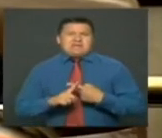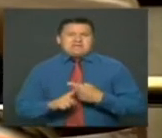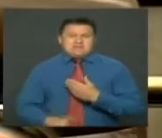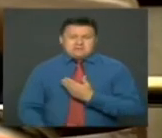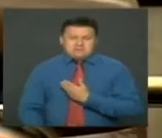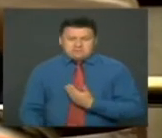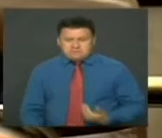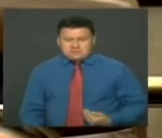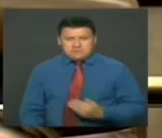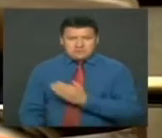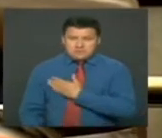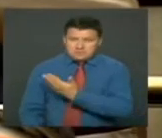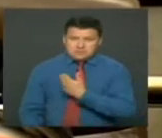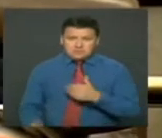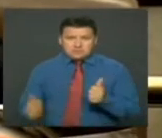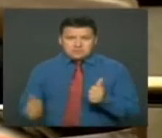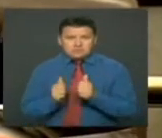senador,